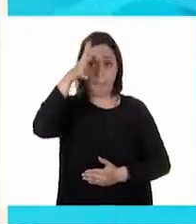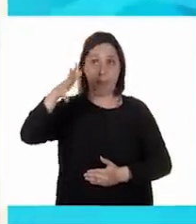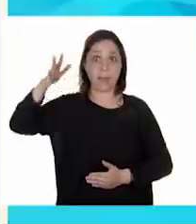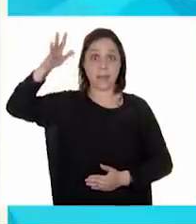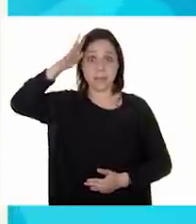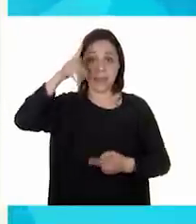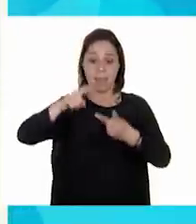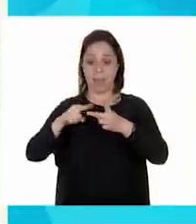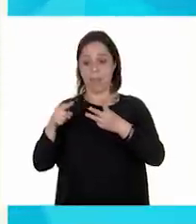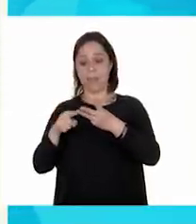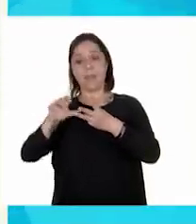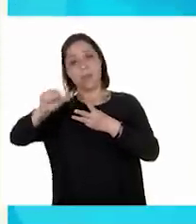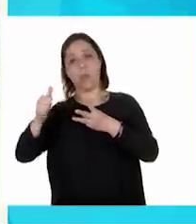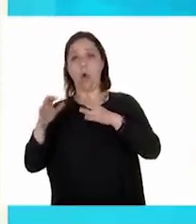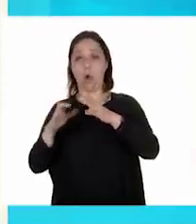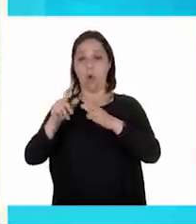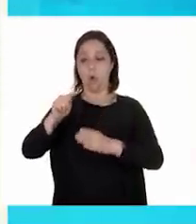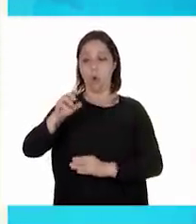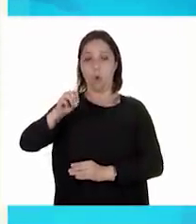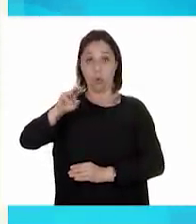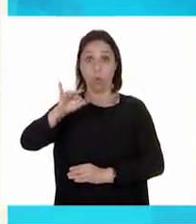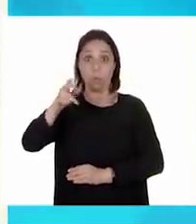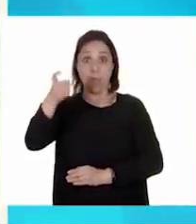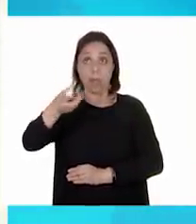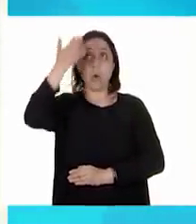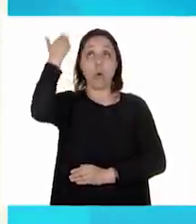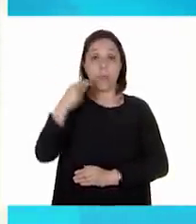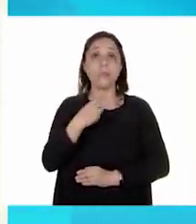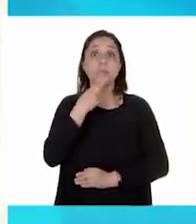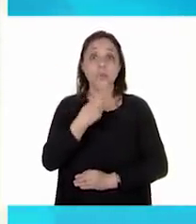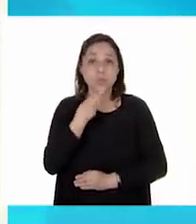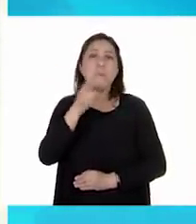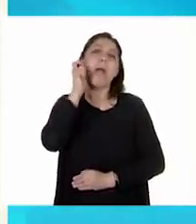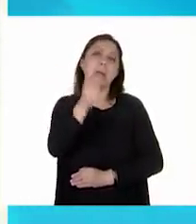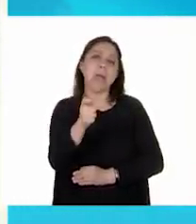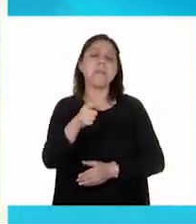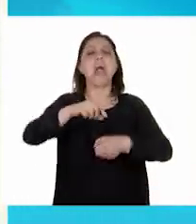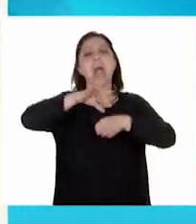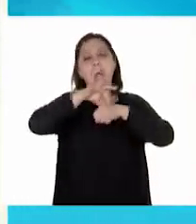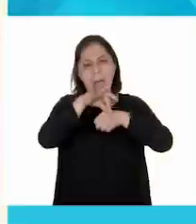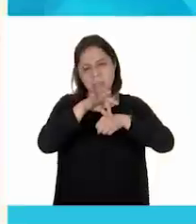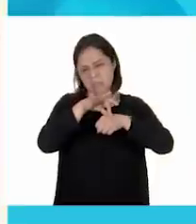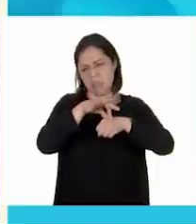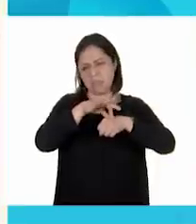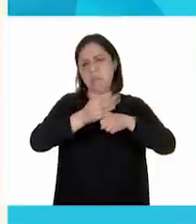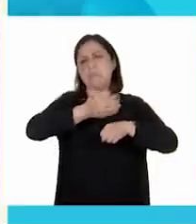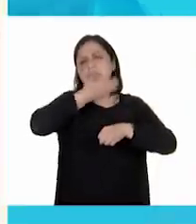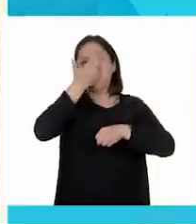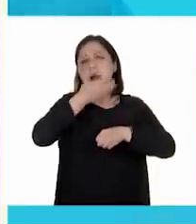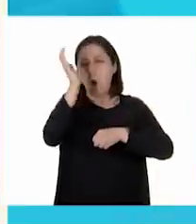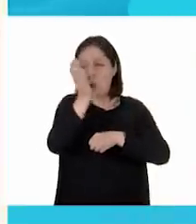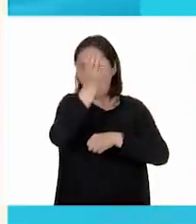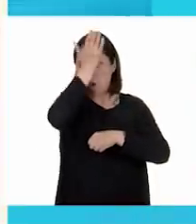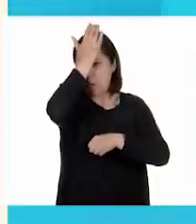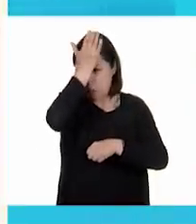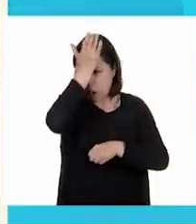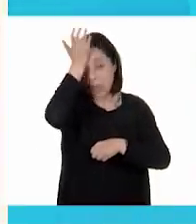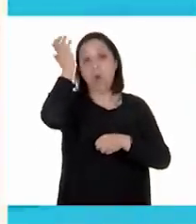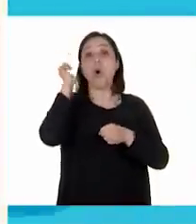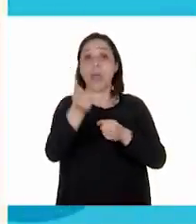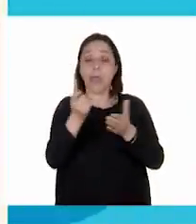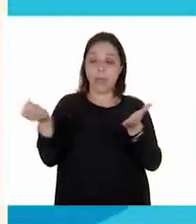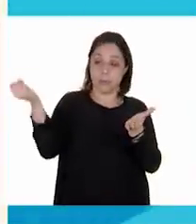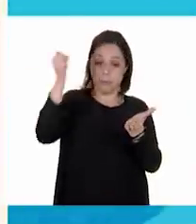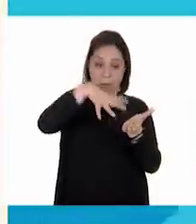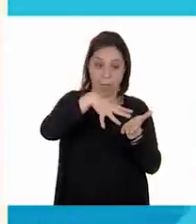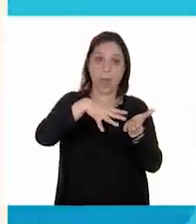otomís. El michiotes consiste en un guiso de carne, normalmente de borrego o cordero, con una salsa de